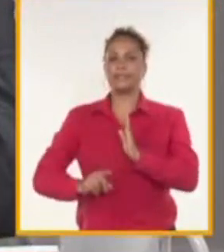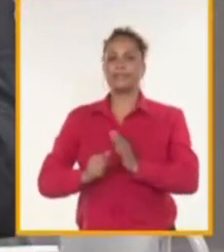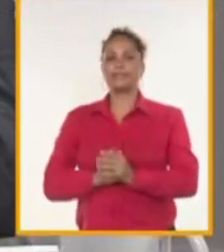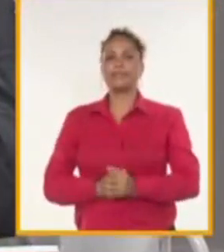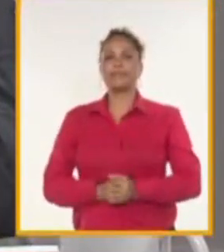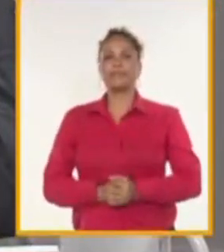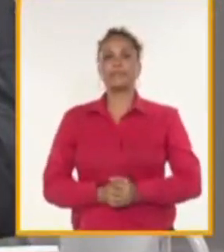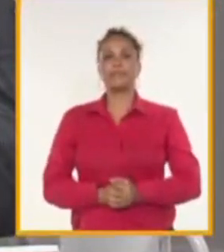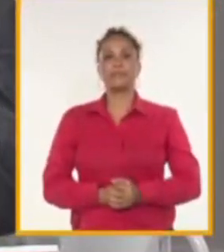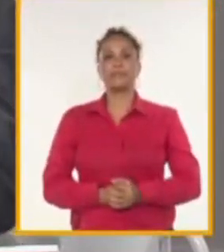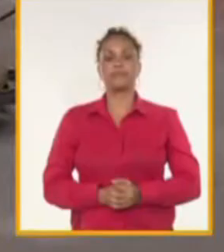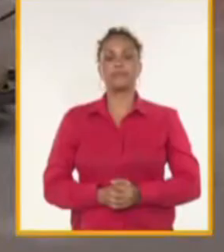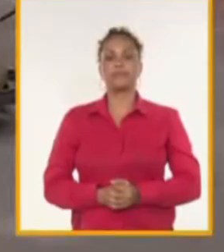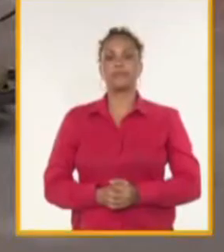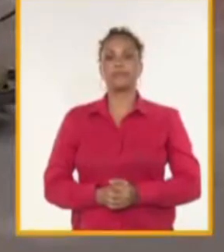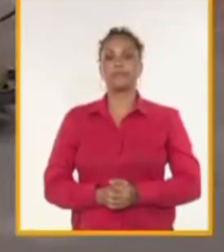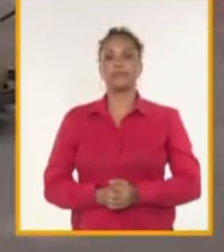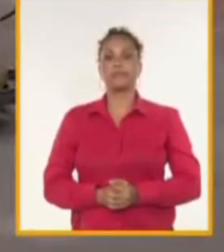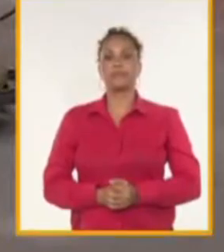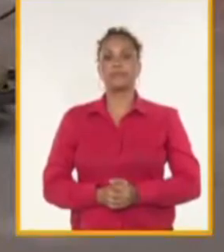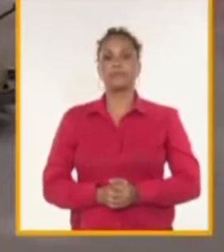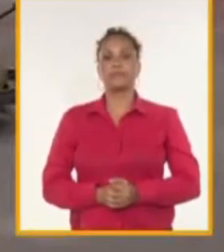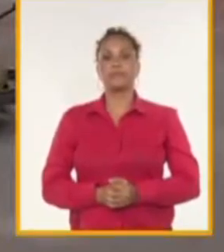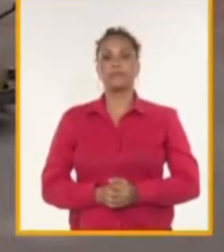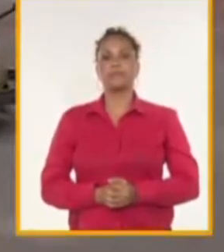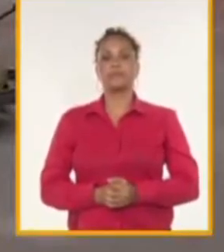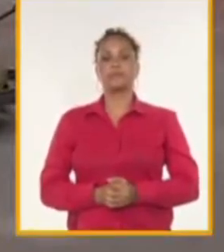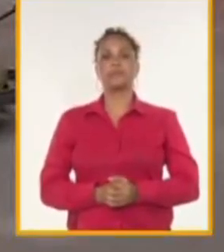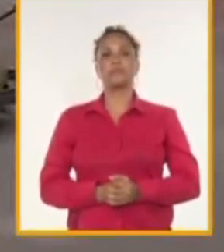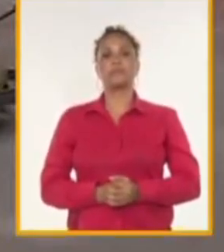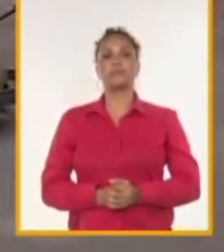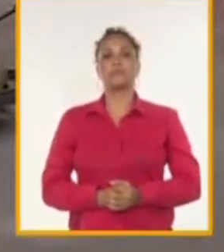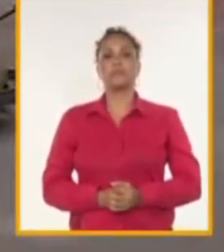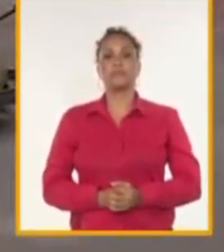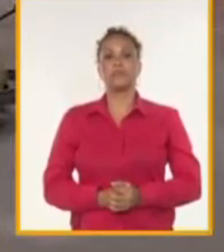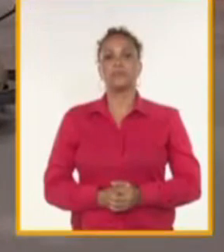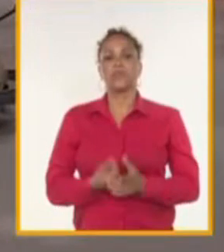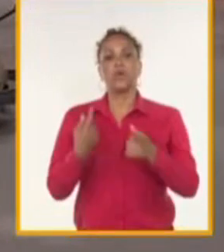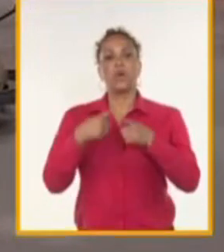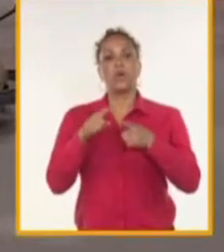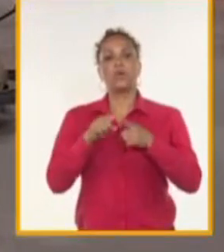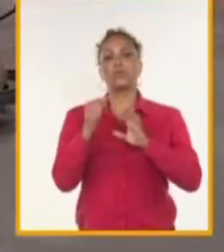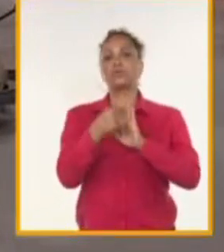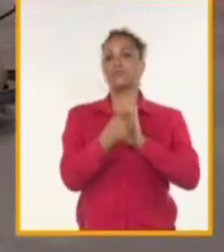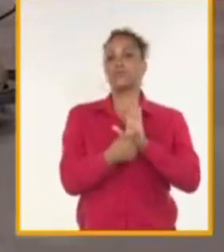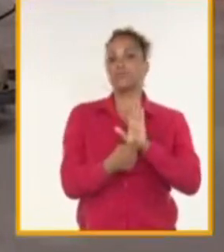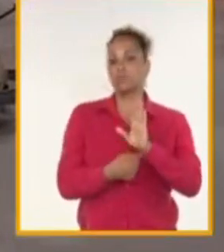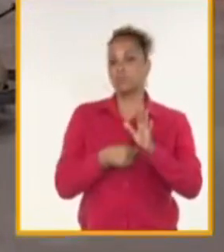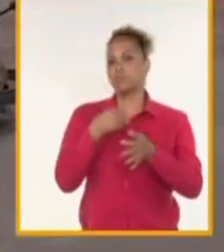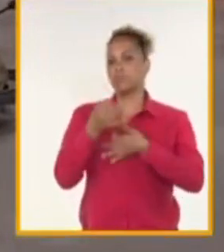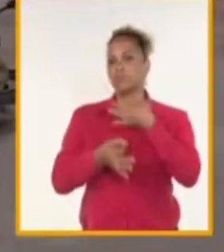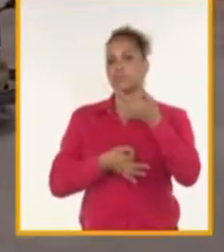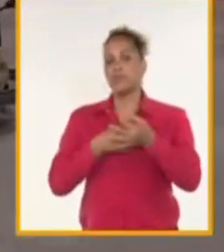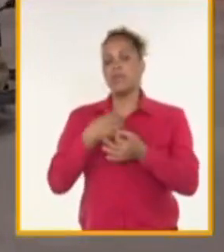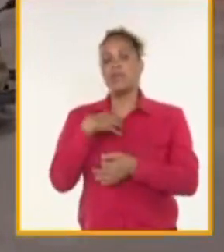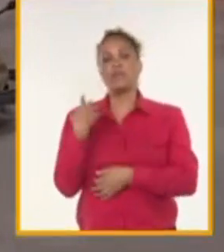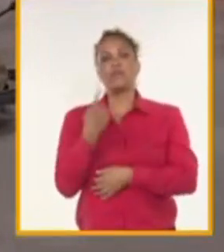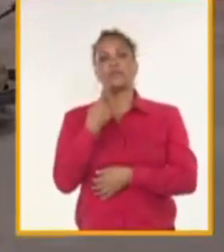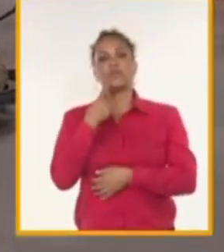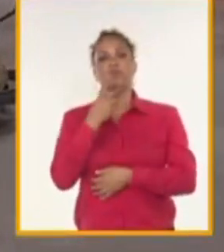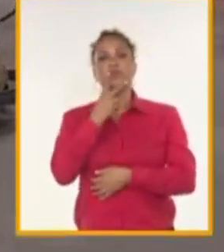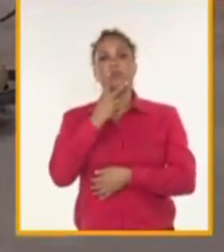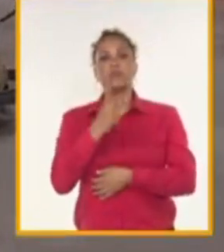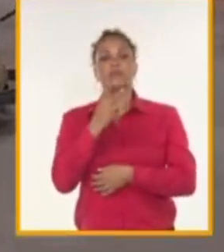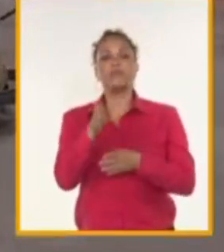eléctrica. Yo creo que en materia de servicios también hay elementos que resaltar. Nosotros prestamos varios servicios, disímiles